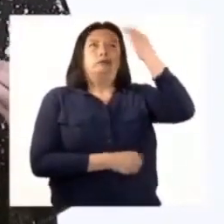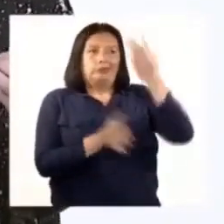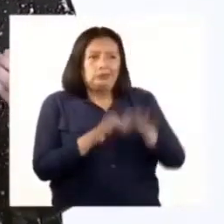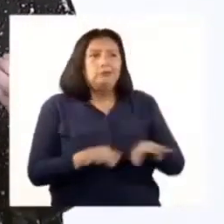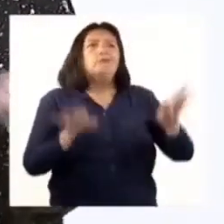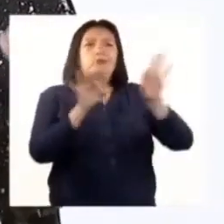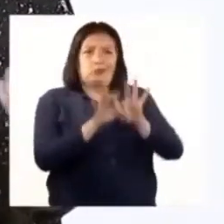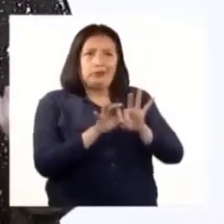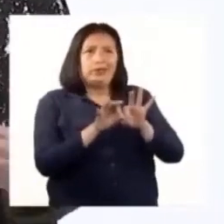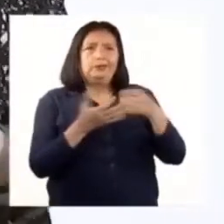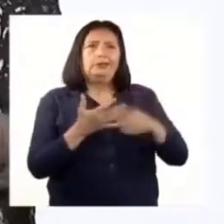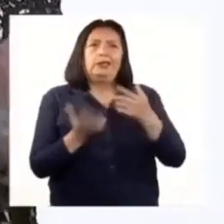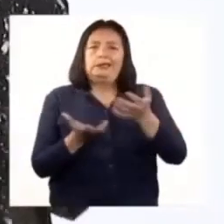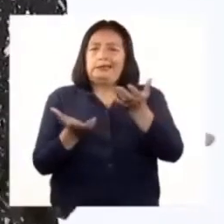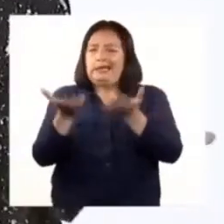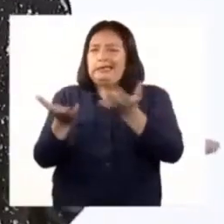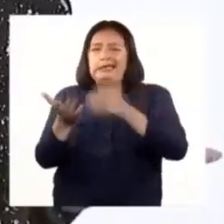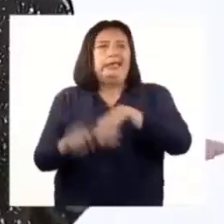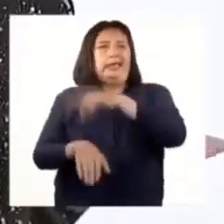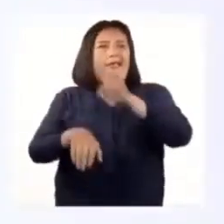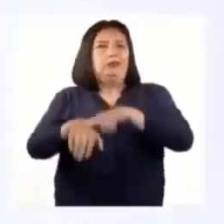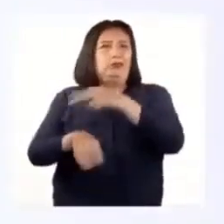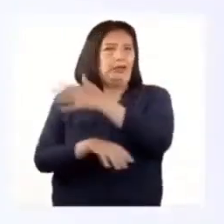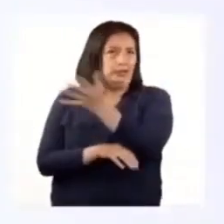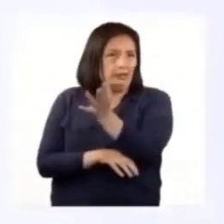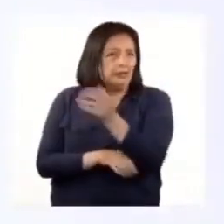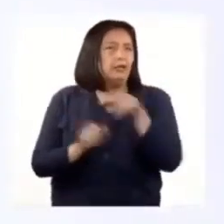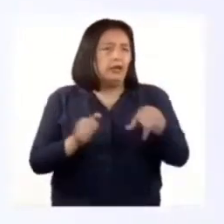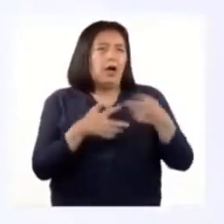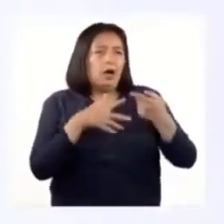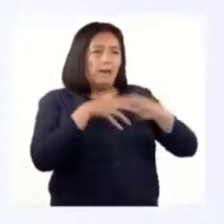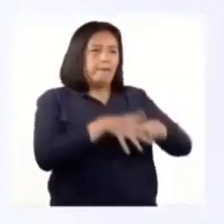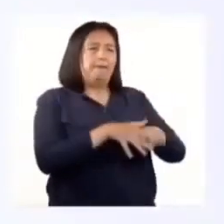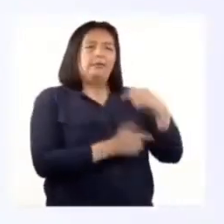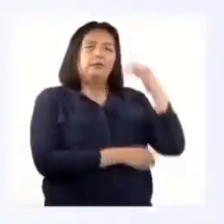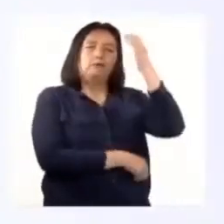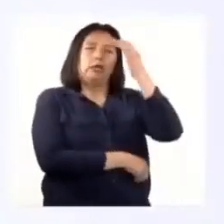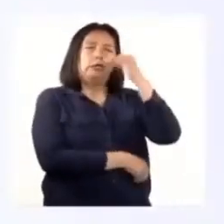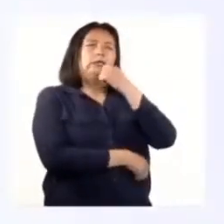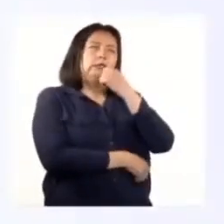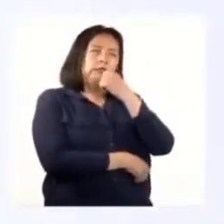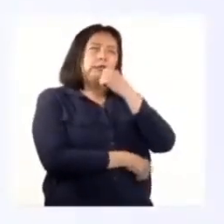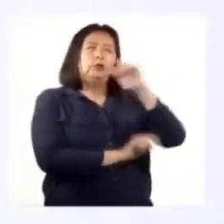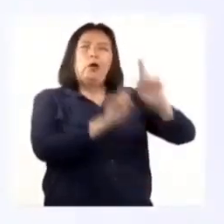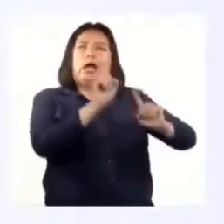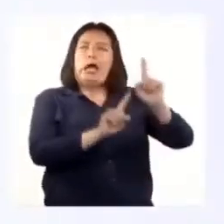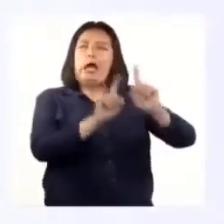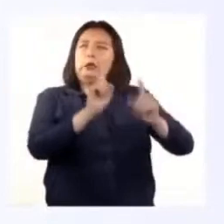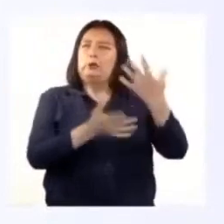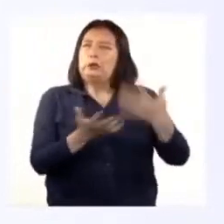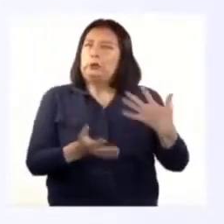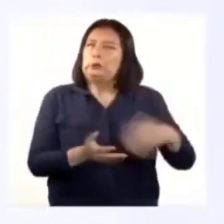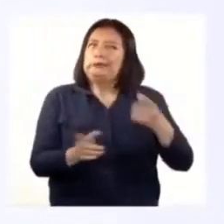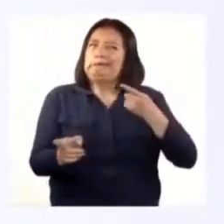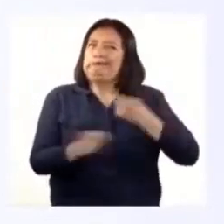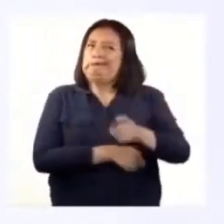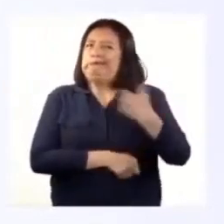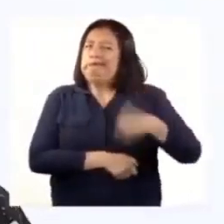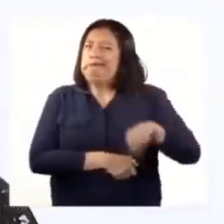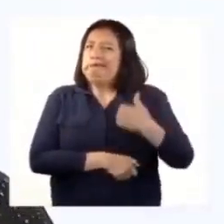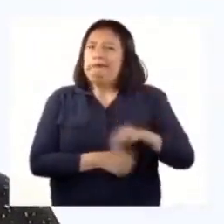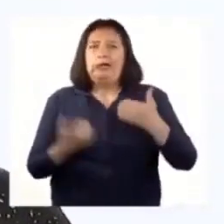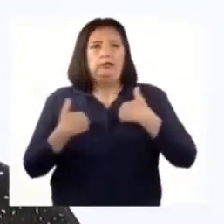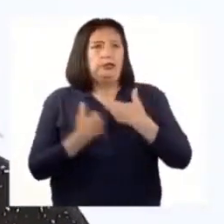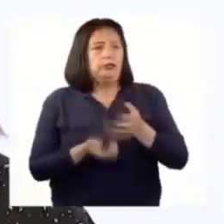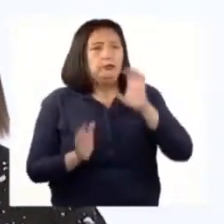importante que es mantener el equilibrio en la naturaleza. Empecemos reflexionando sobre algunas prácticas que son perjudiciales para los